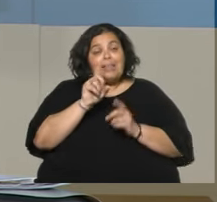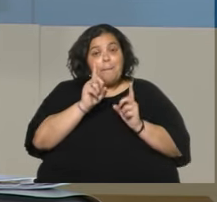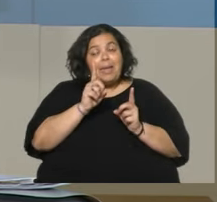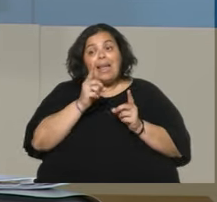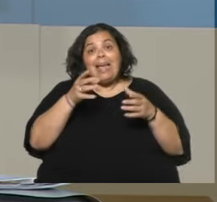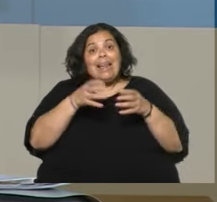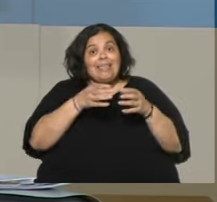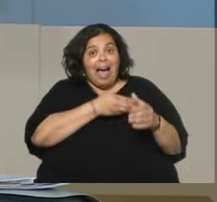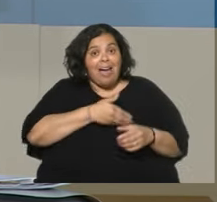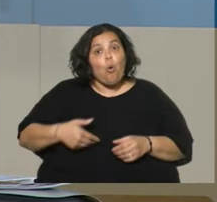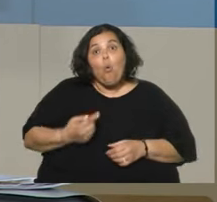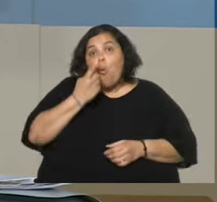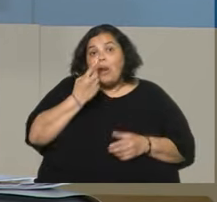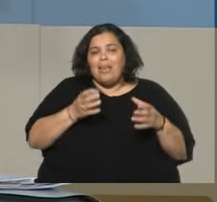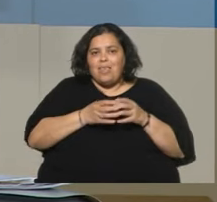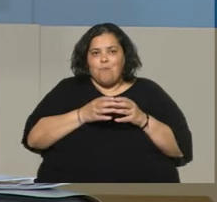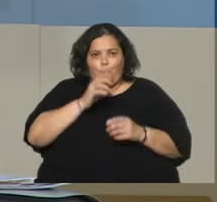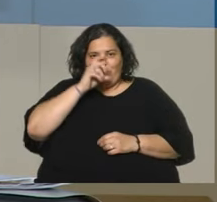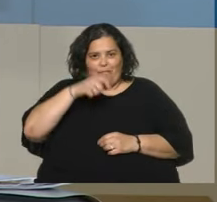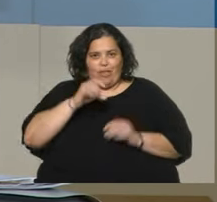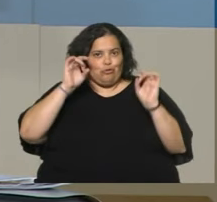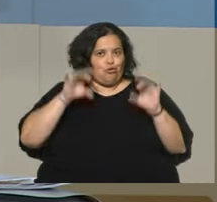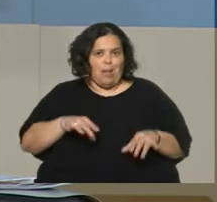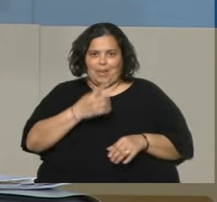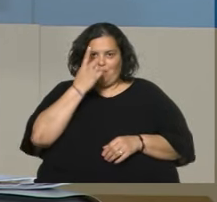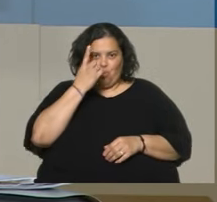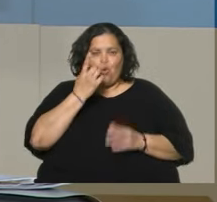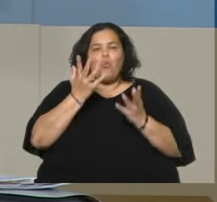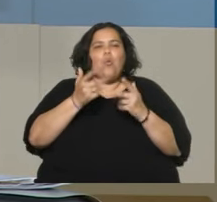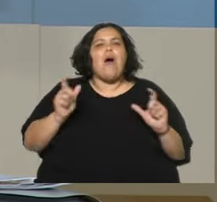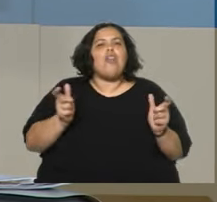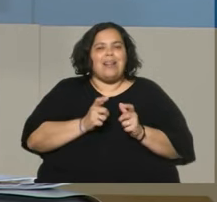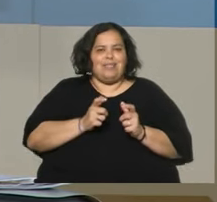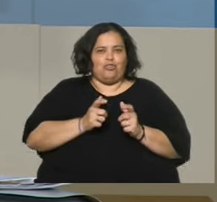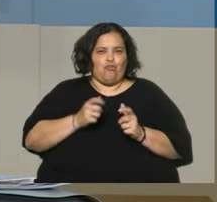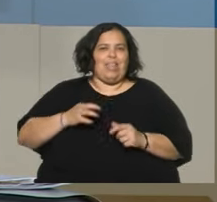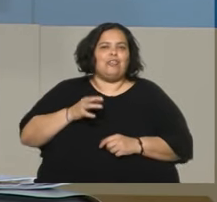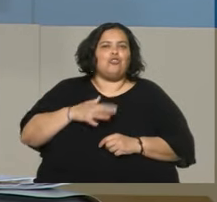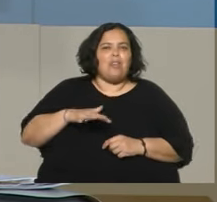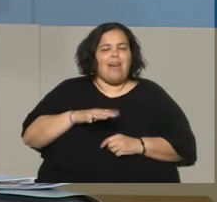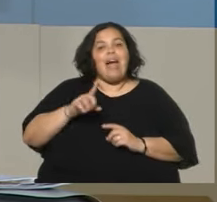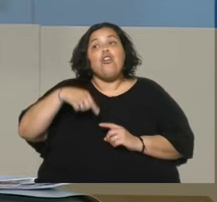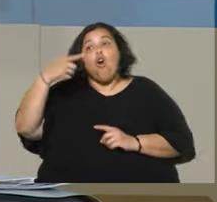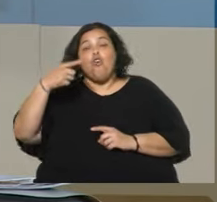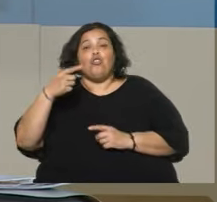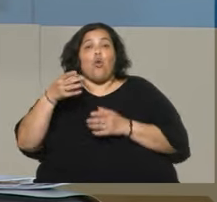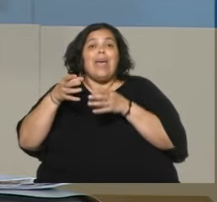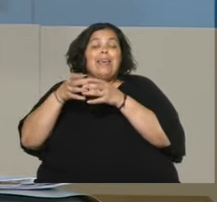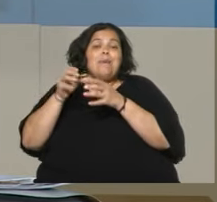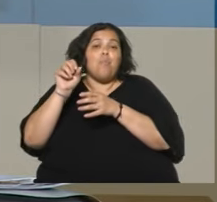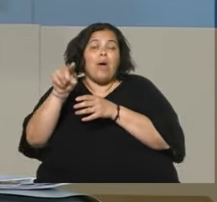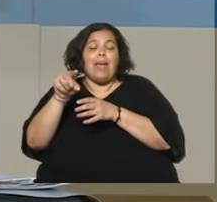un equipo en Montevideo, que es el equipo Travesías, con una organización de la sociedad civil, un equipo itinerante en Florida, y un equipo